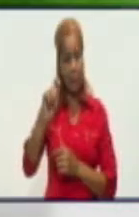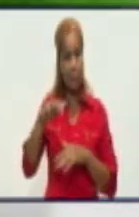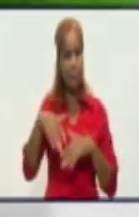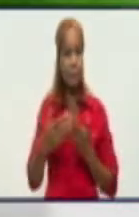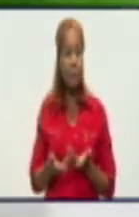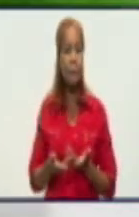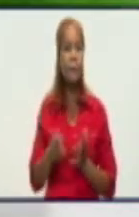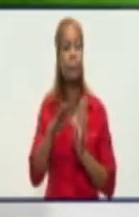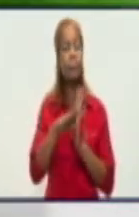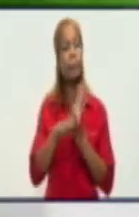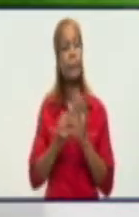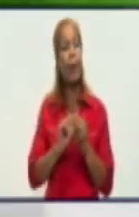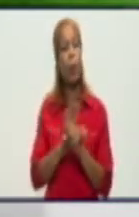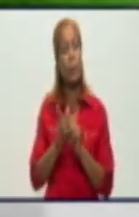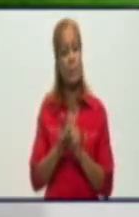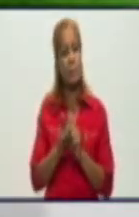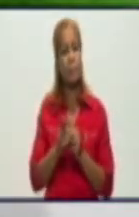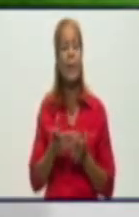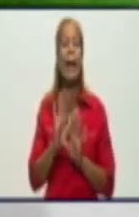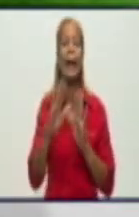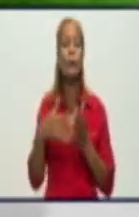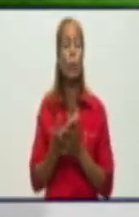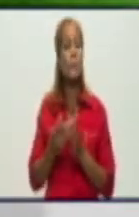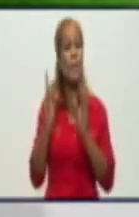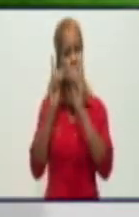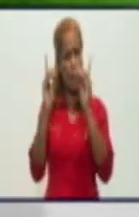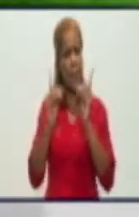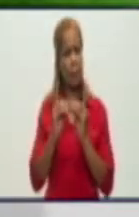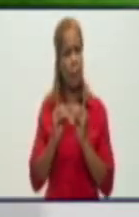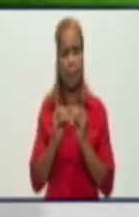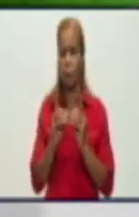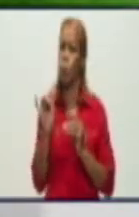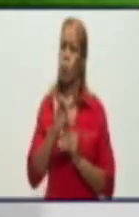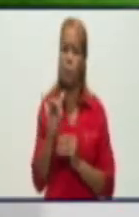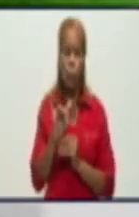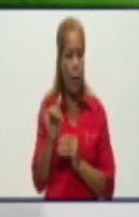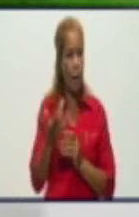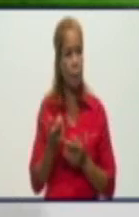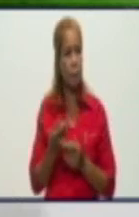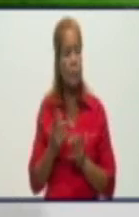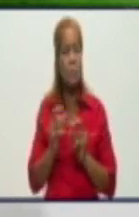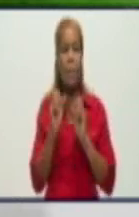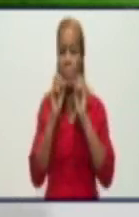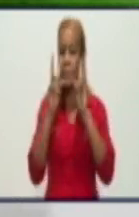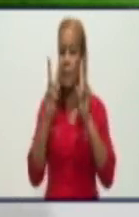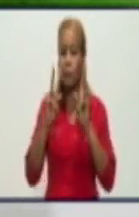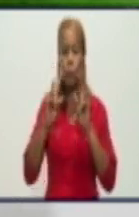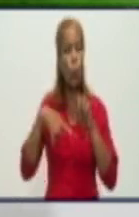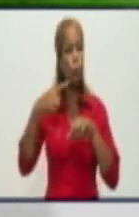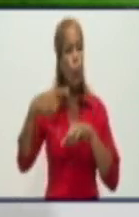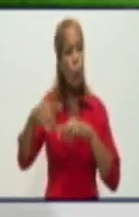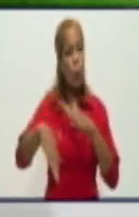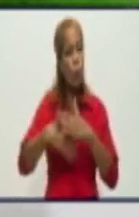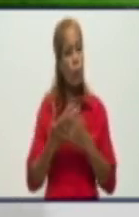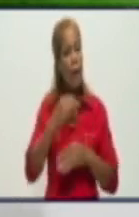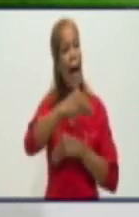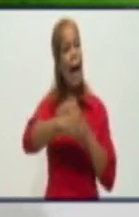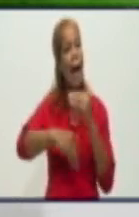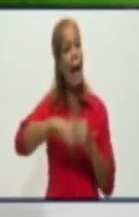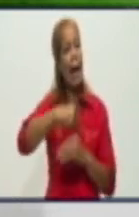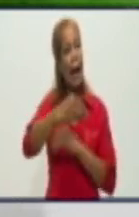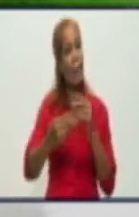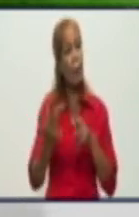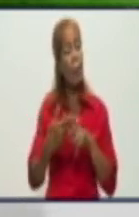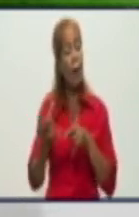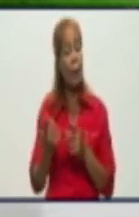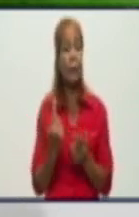bien dices, nuestra oficina nos ha quedado quieta. Estamos viviendo, digamos, diariamente transformaciones para de alguna forma